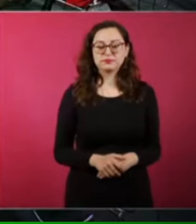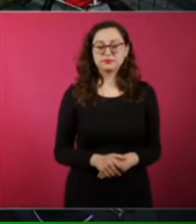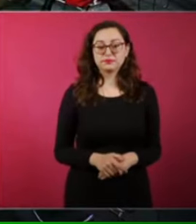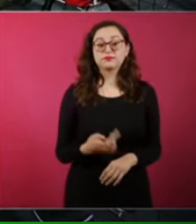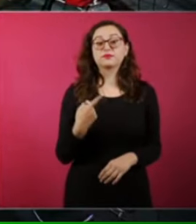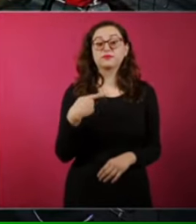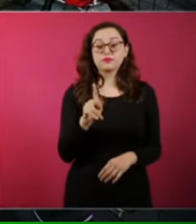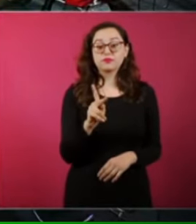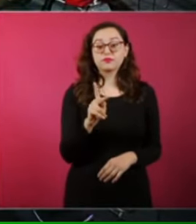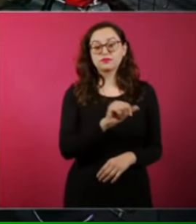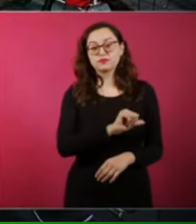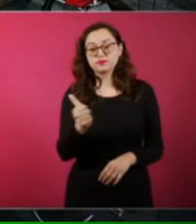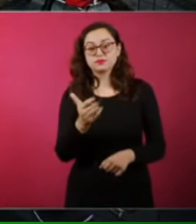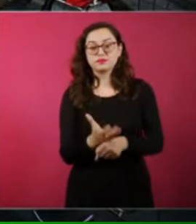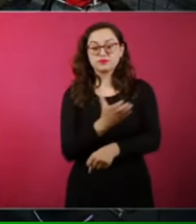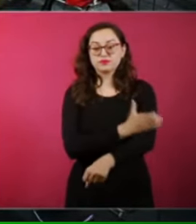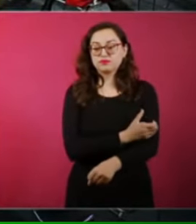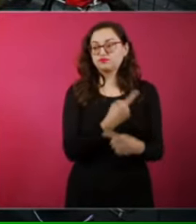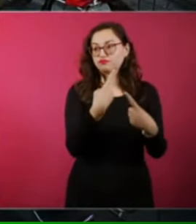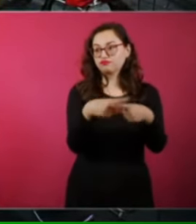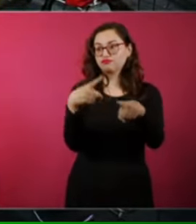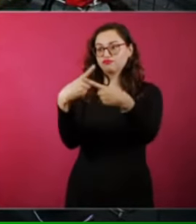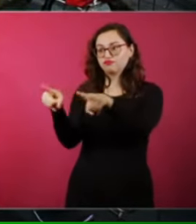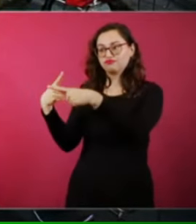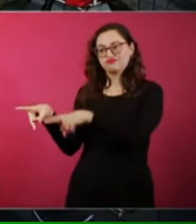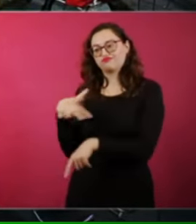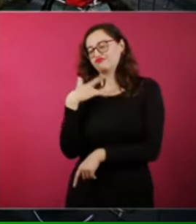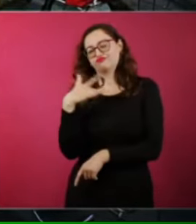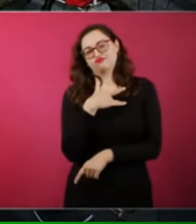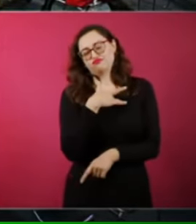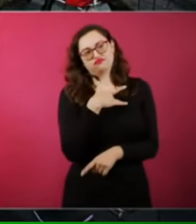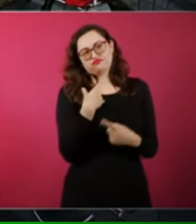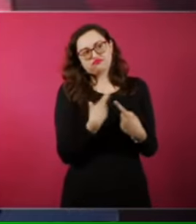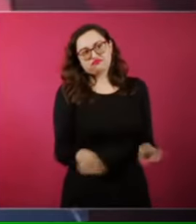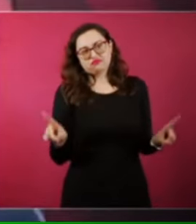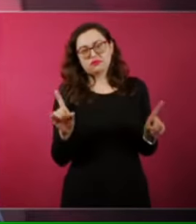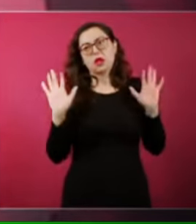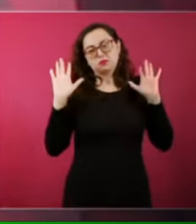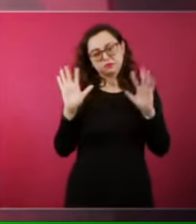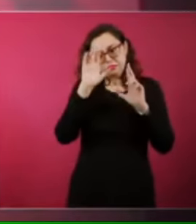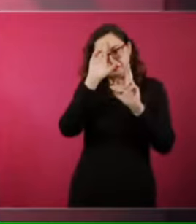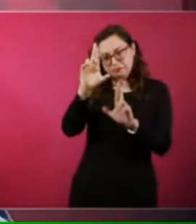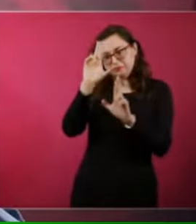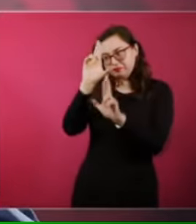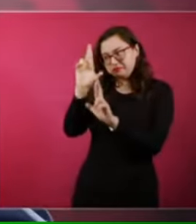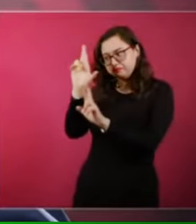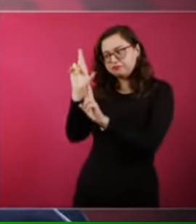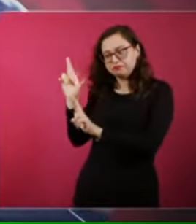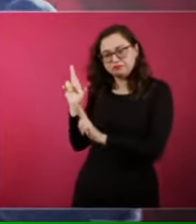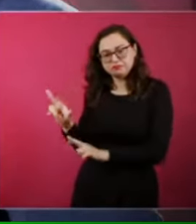Sin embargo, otros compañeros, compañeras, ¿no? Lo cuestionan. Yo respeto también a todos.